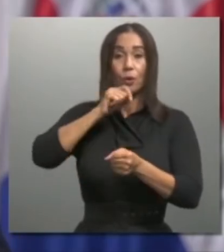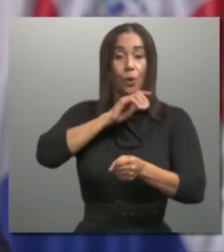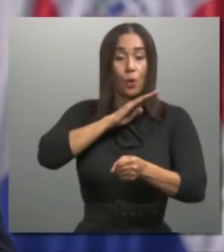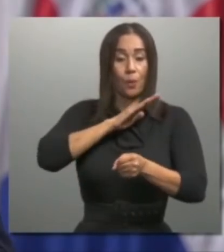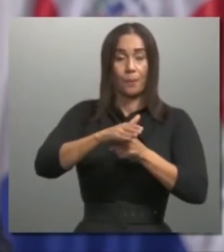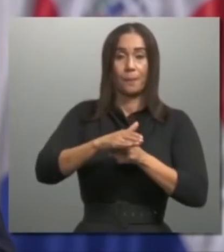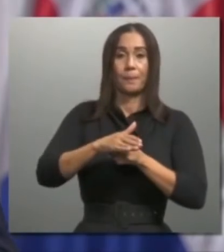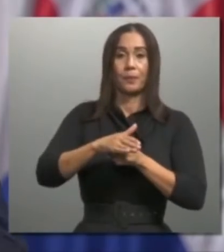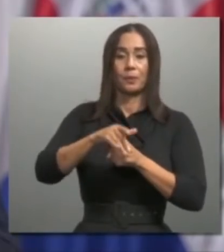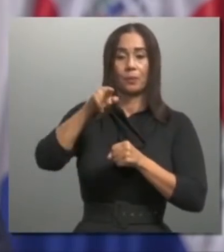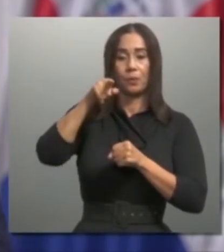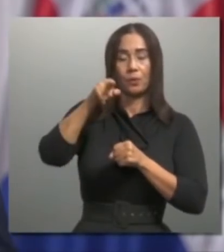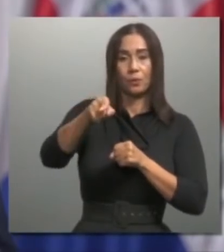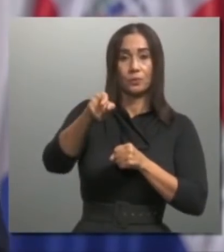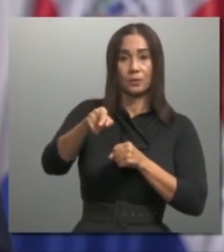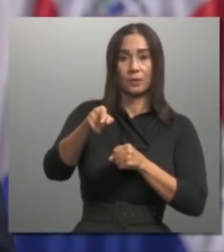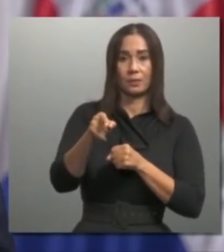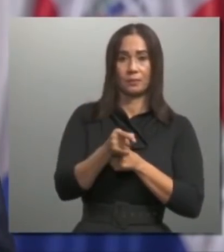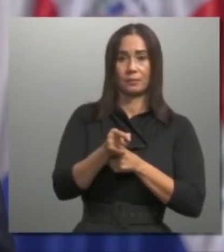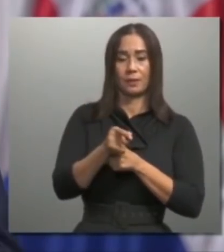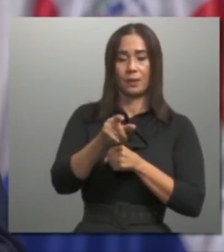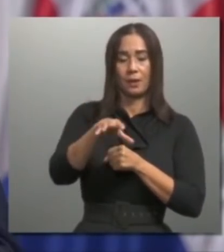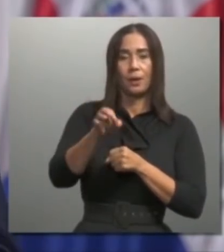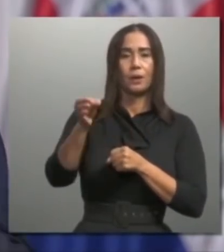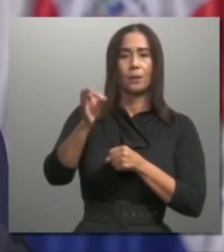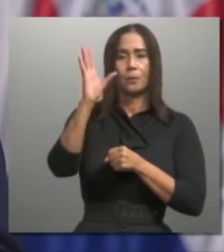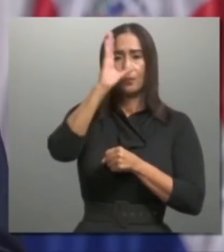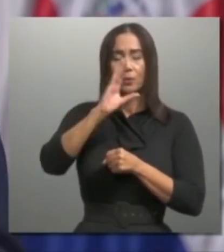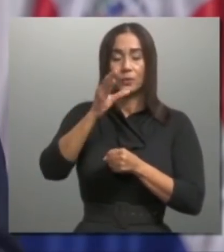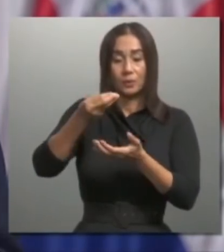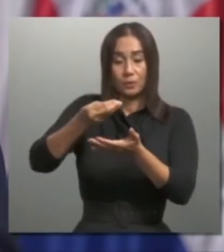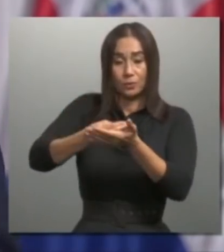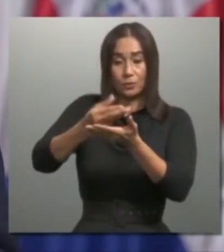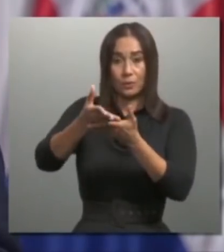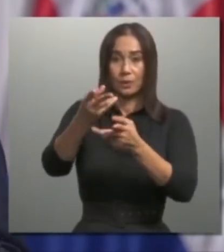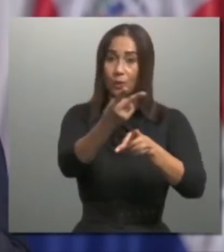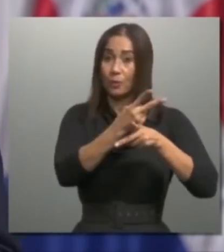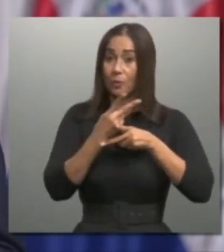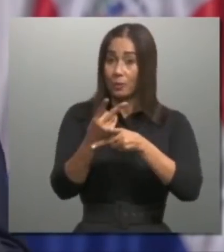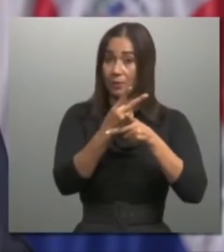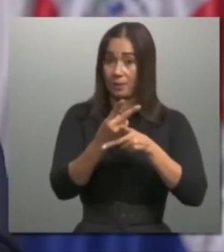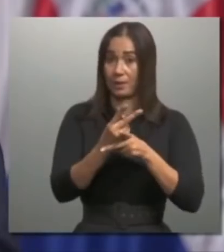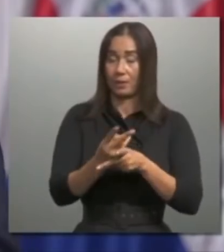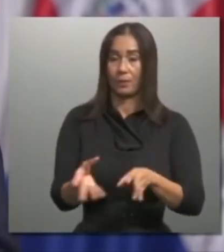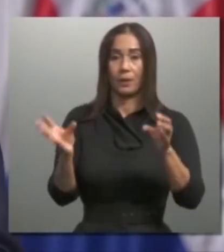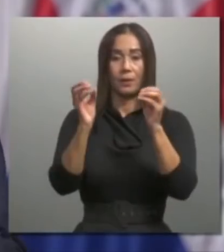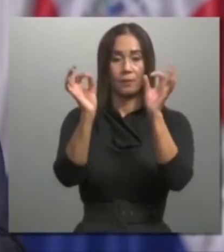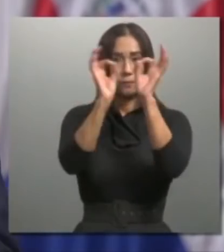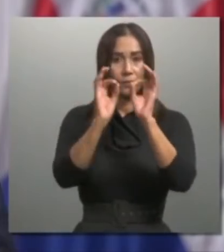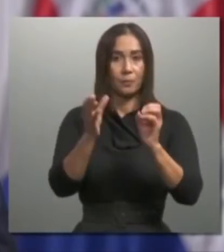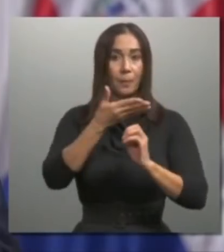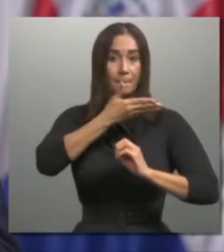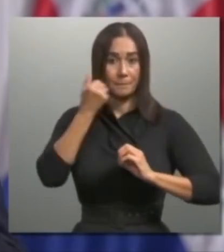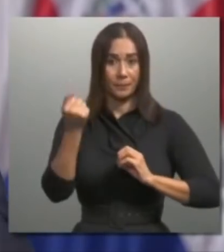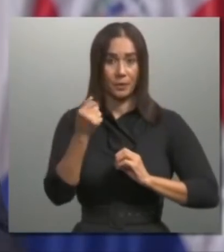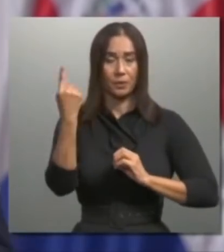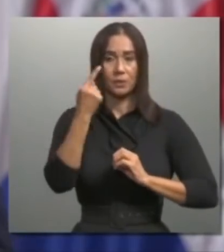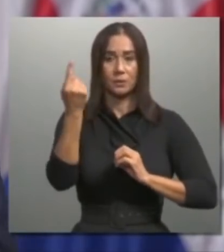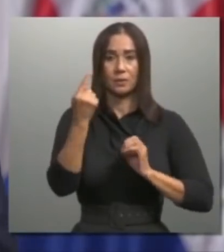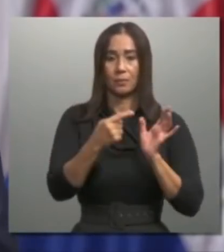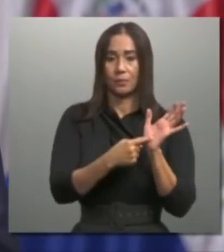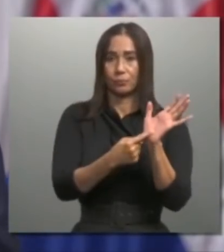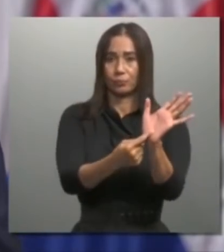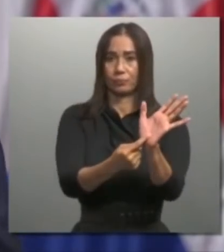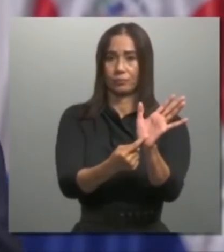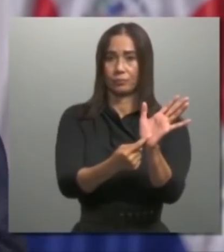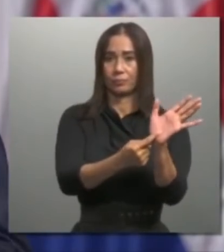con el mandato que ustedes nos otorgaron. Gestionar su dinero de la manera más rigurosa posible y siempre dando la